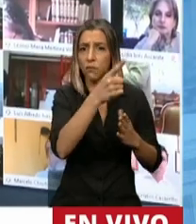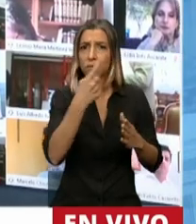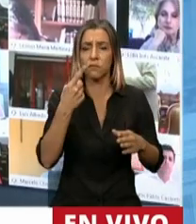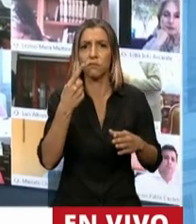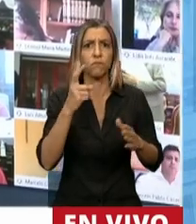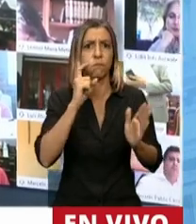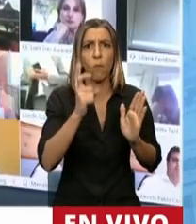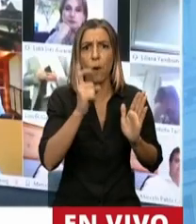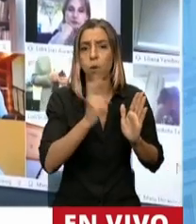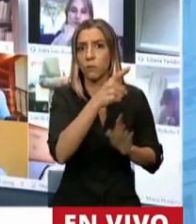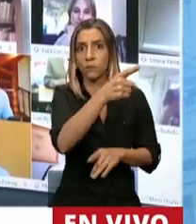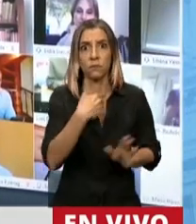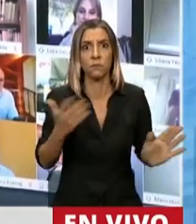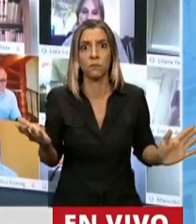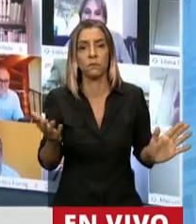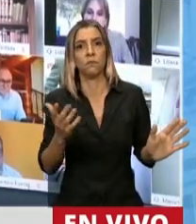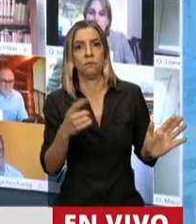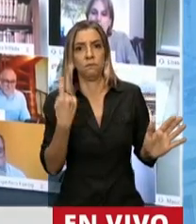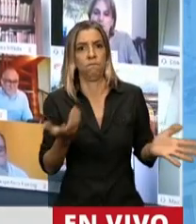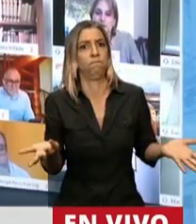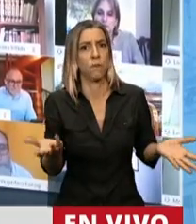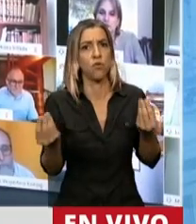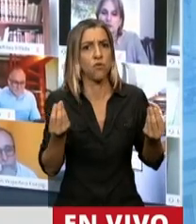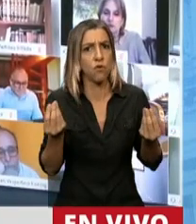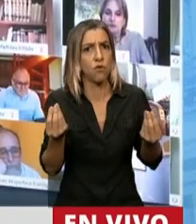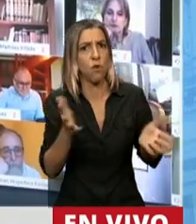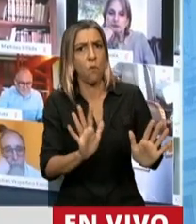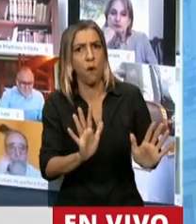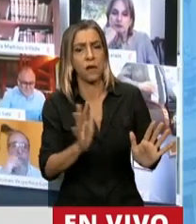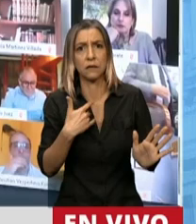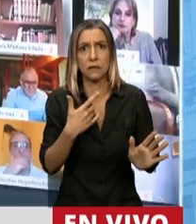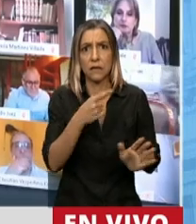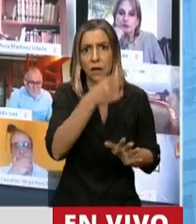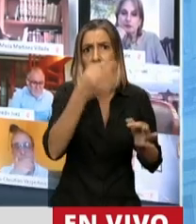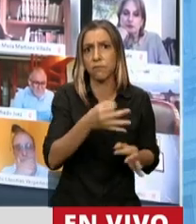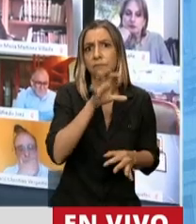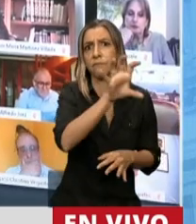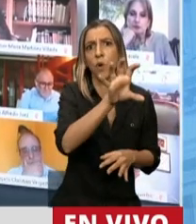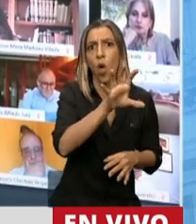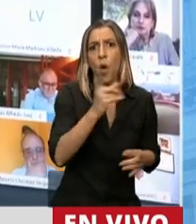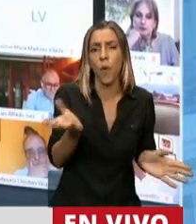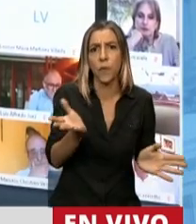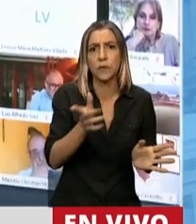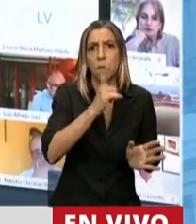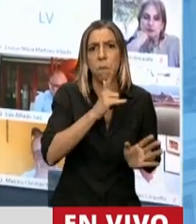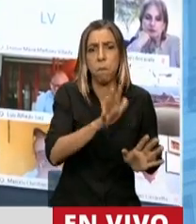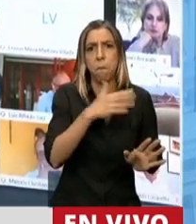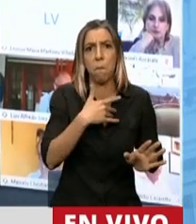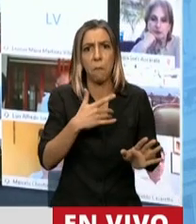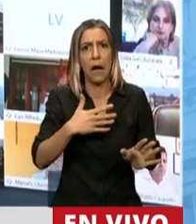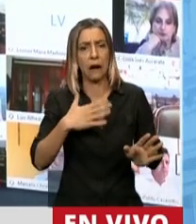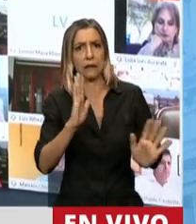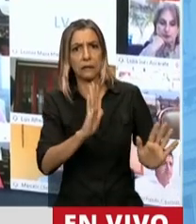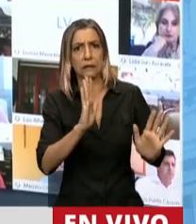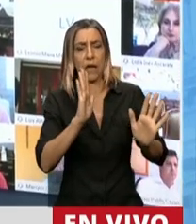de garantías constitucionales solo podrían ser contempladas mediante una declaración de estado de sitio en la provincia, según reza el artículo 23